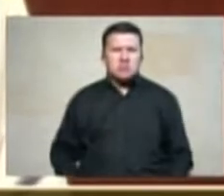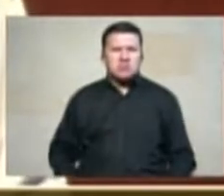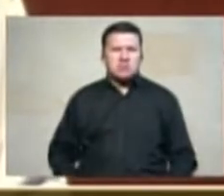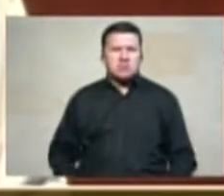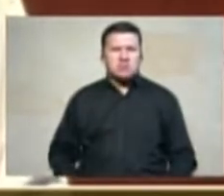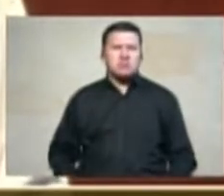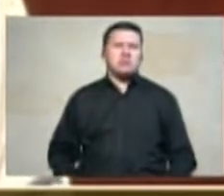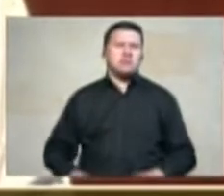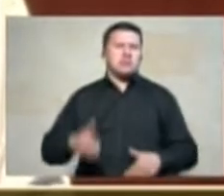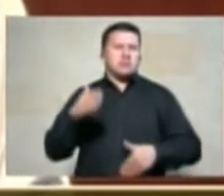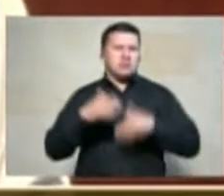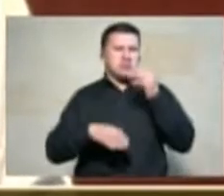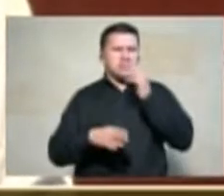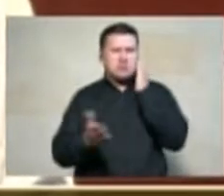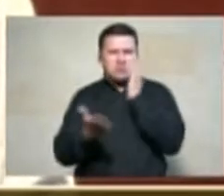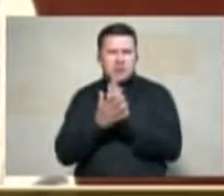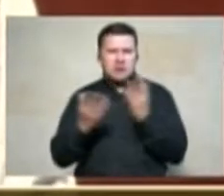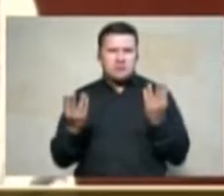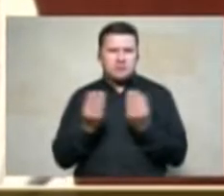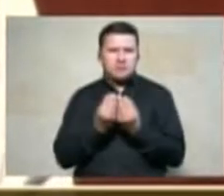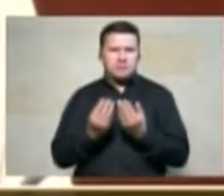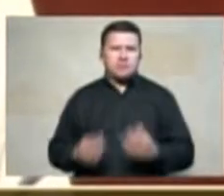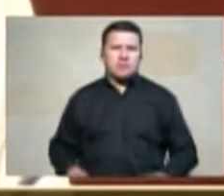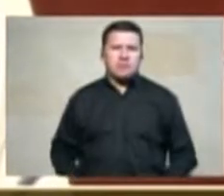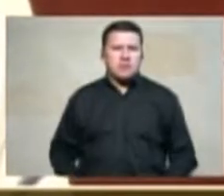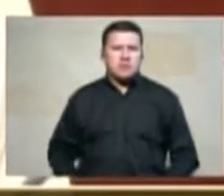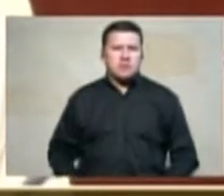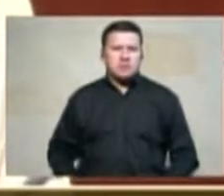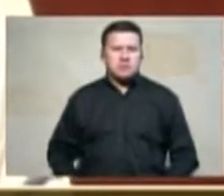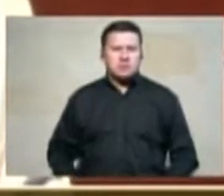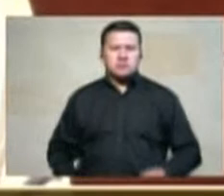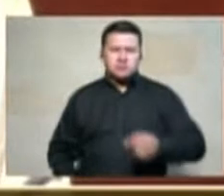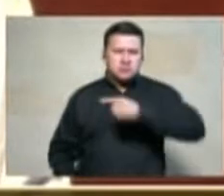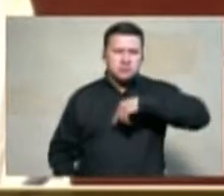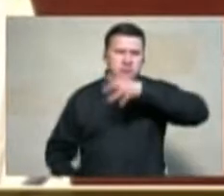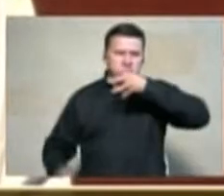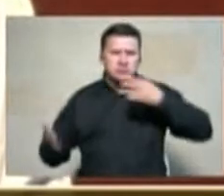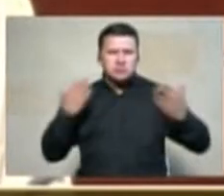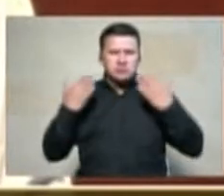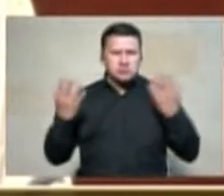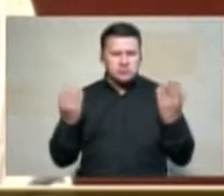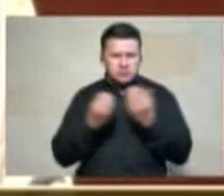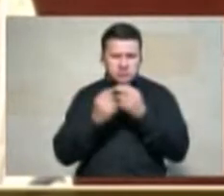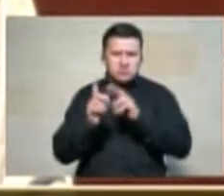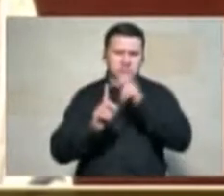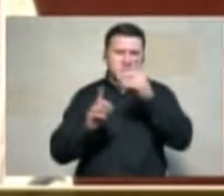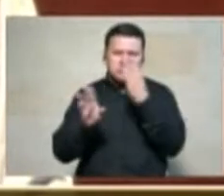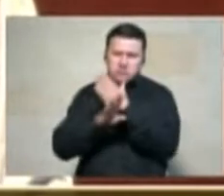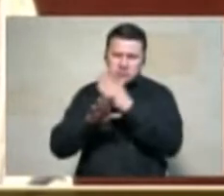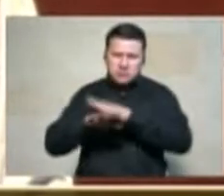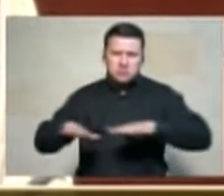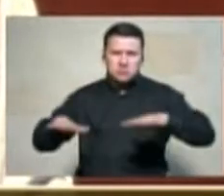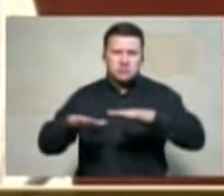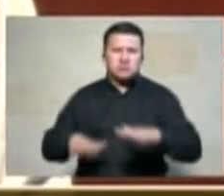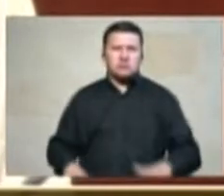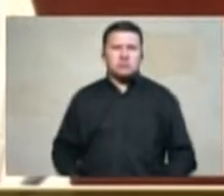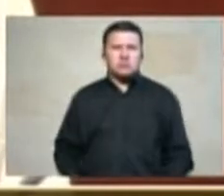nuevos hechos victimizantes nosotros como campesinos víctimas del conflicto